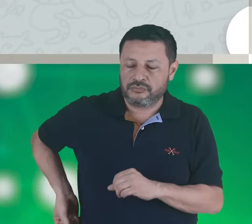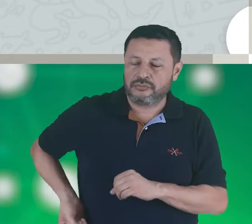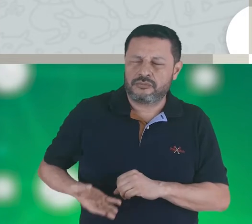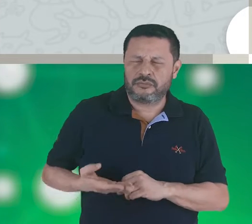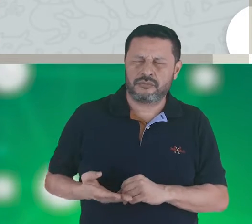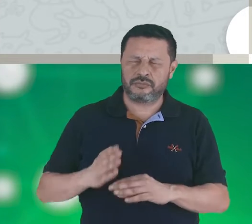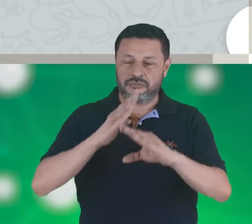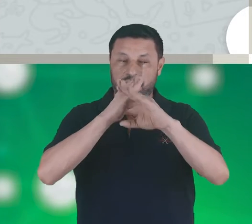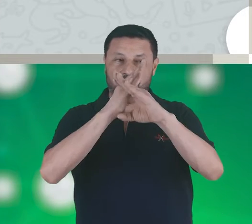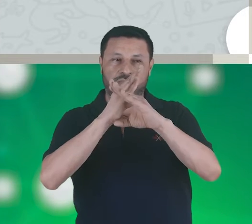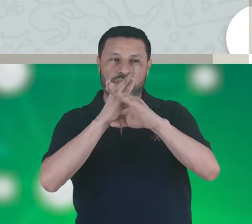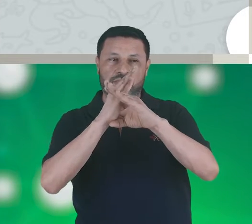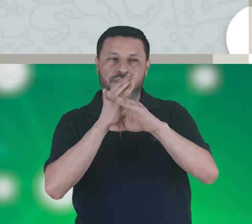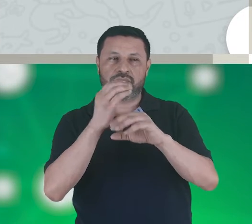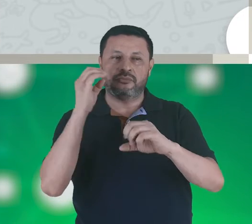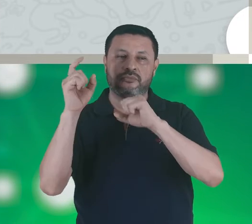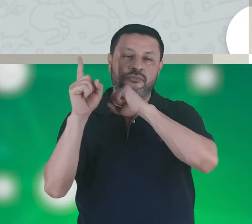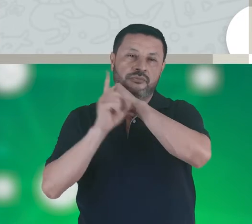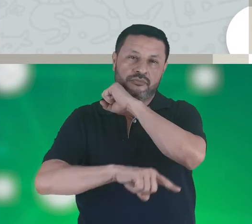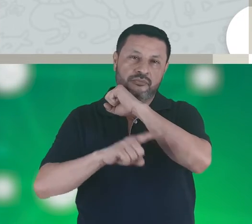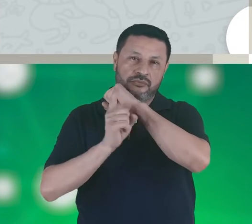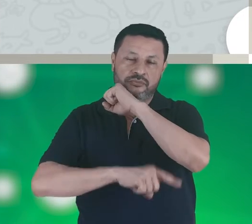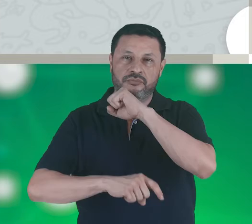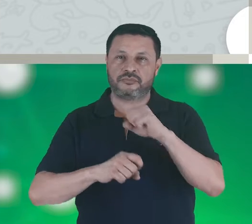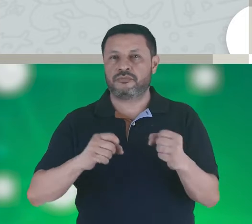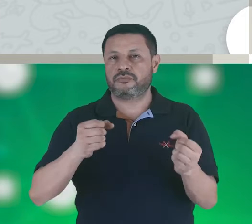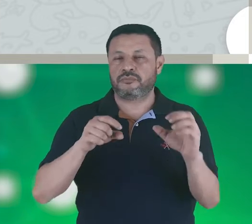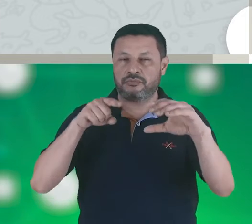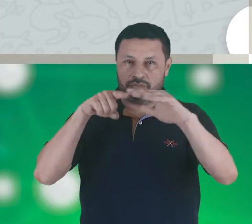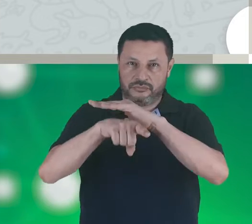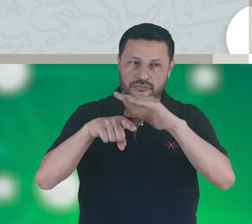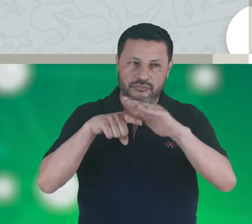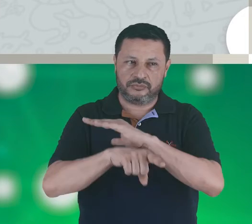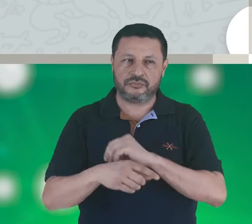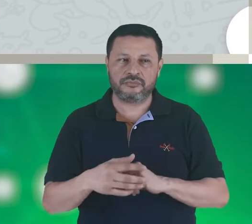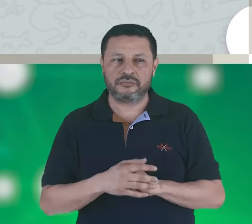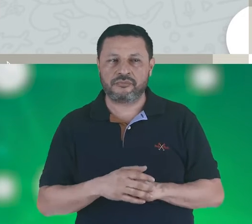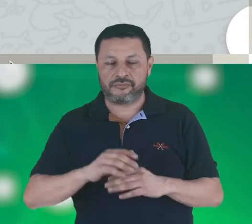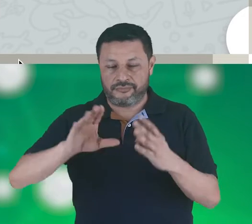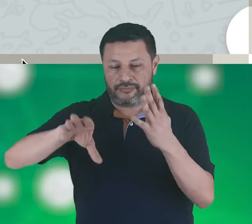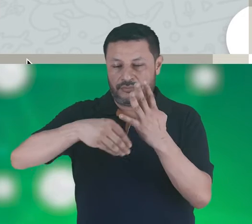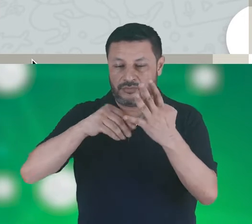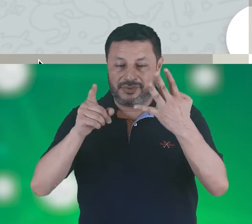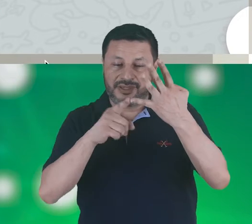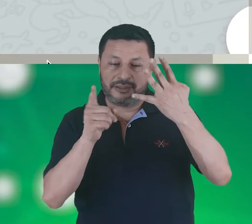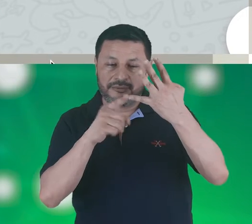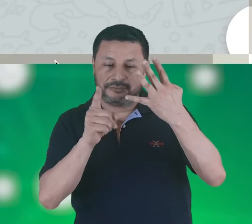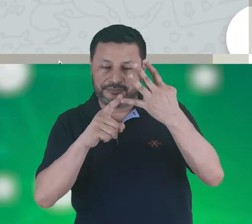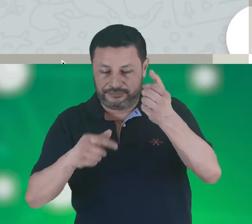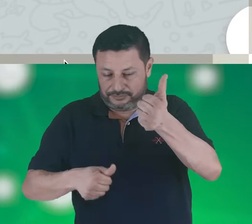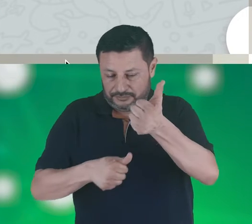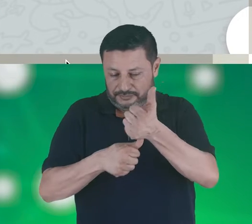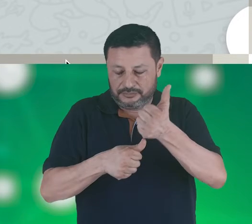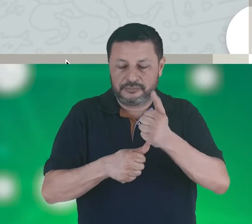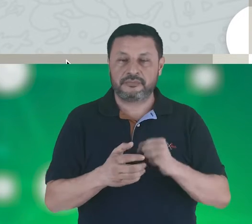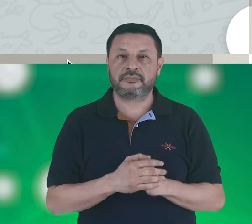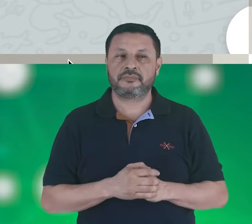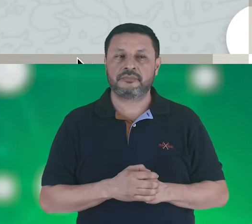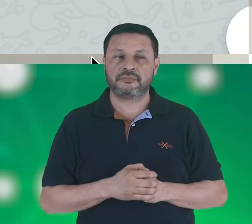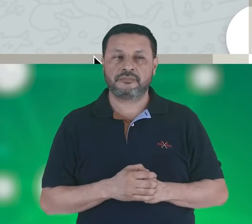lanzamientos, bloqueos, faltas y los goles. Adicionalmente, habrá un juez auxiliar,